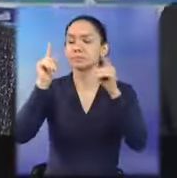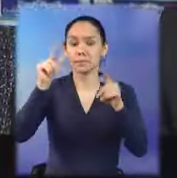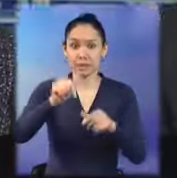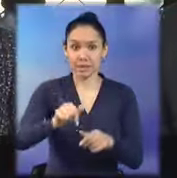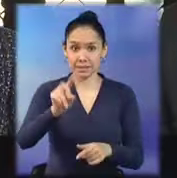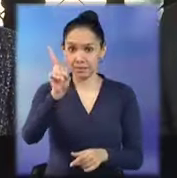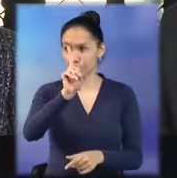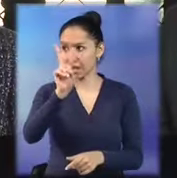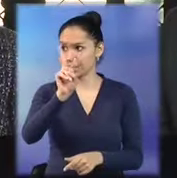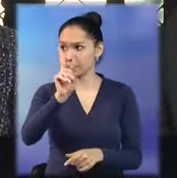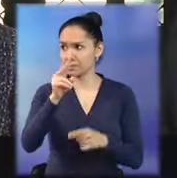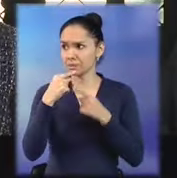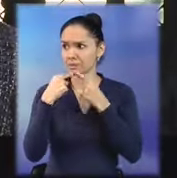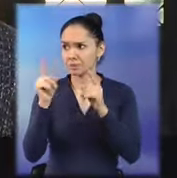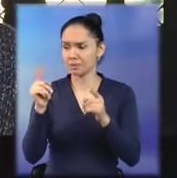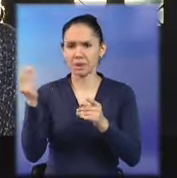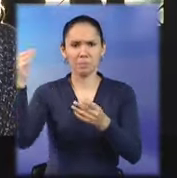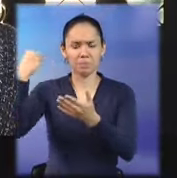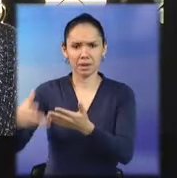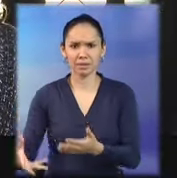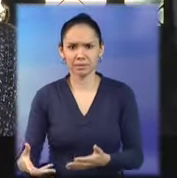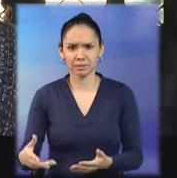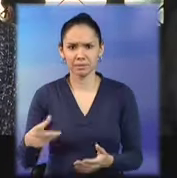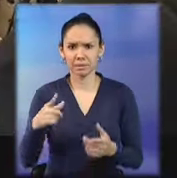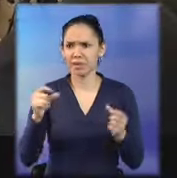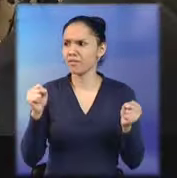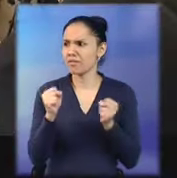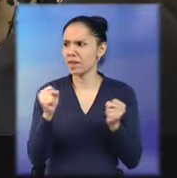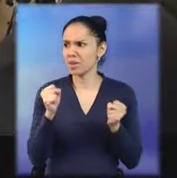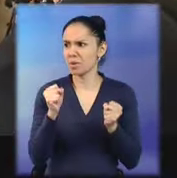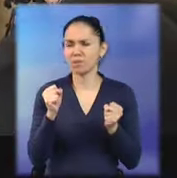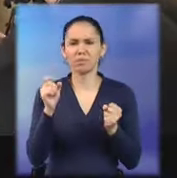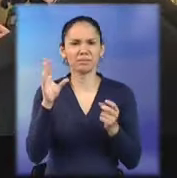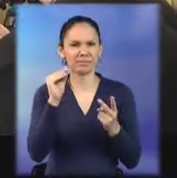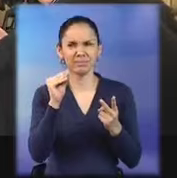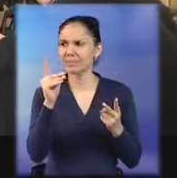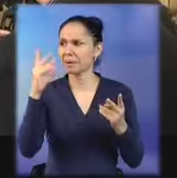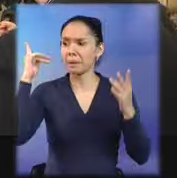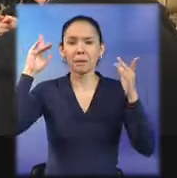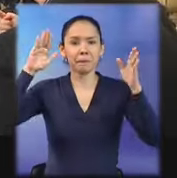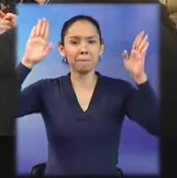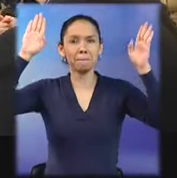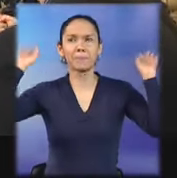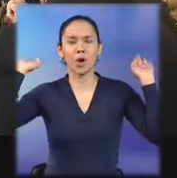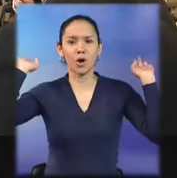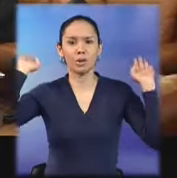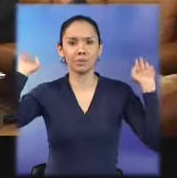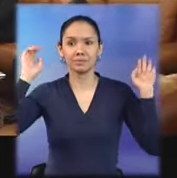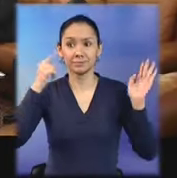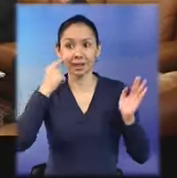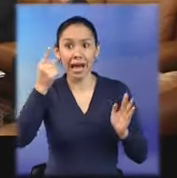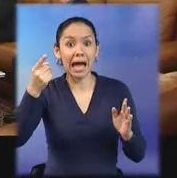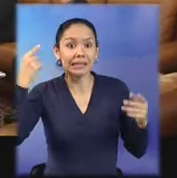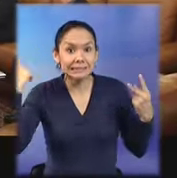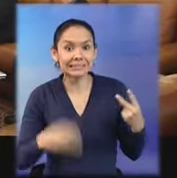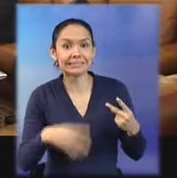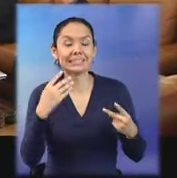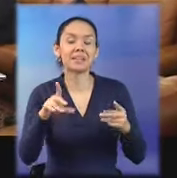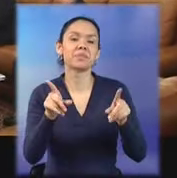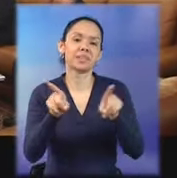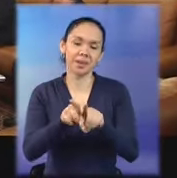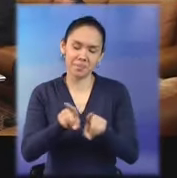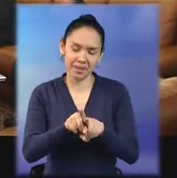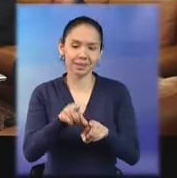viernes. Ese es el frío. Otros irán al teatro a dar su informe de gobierno. El presidente de la